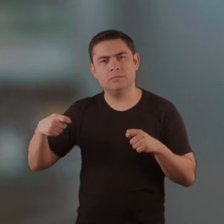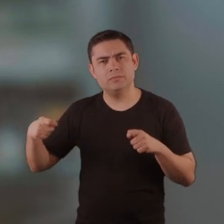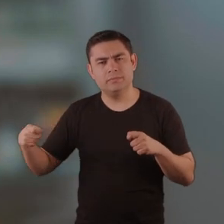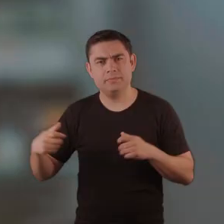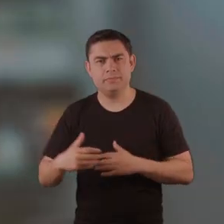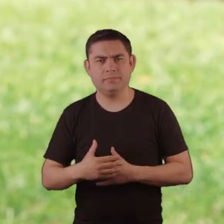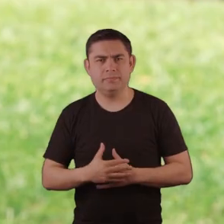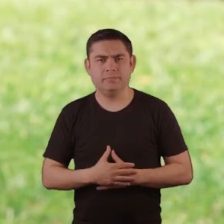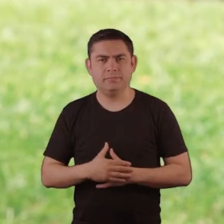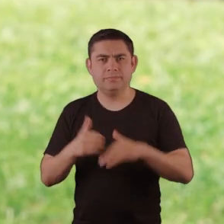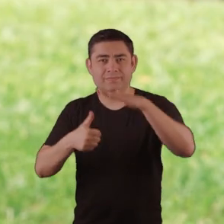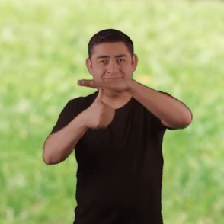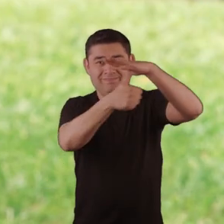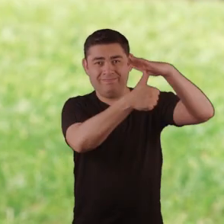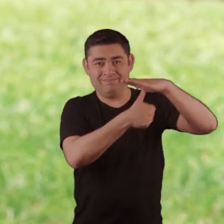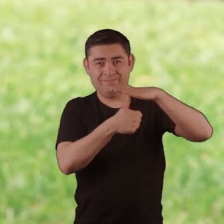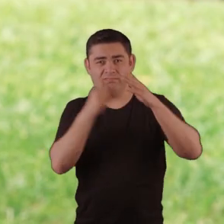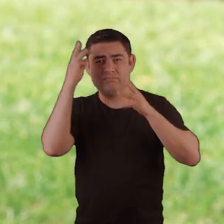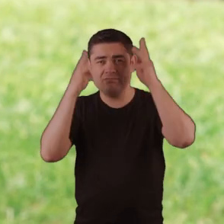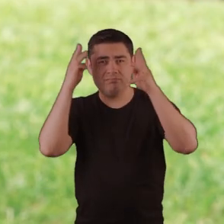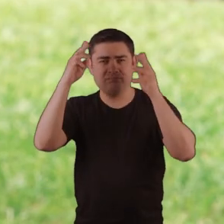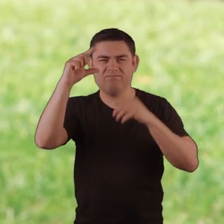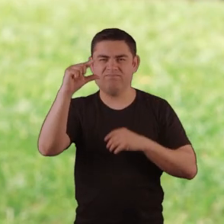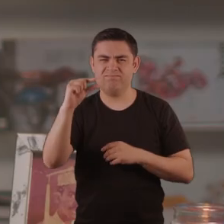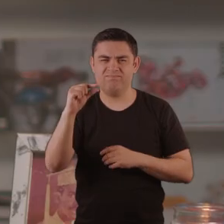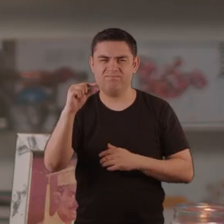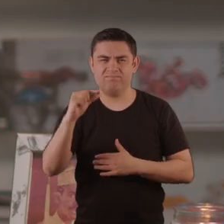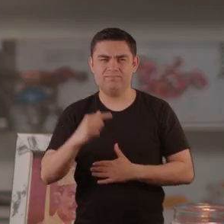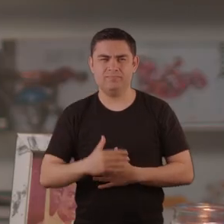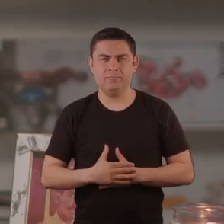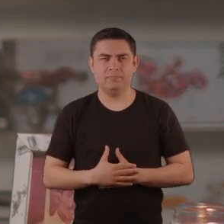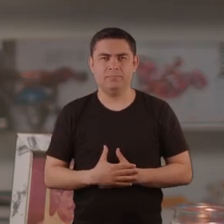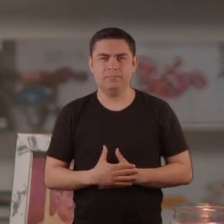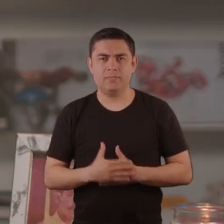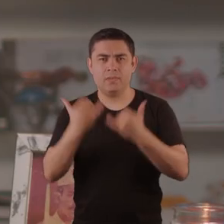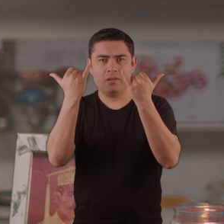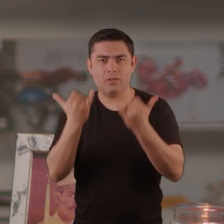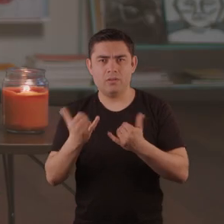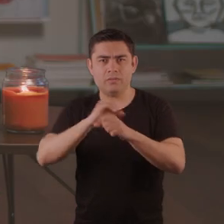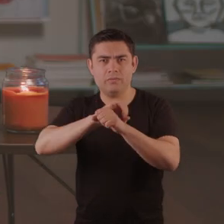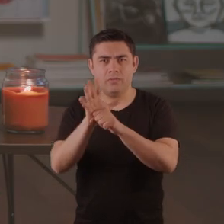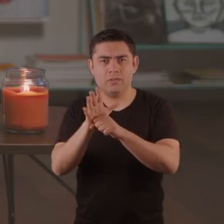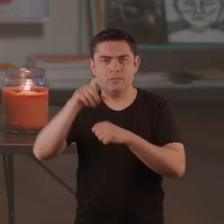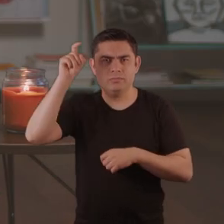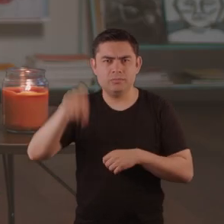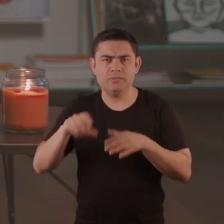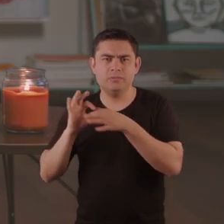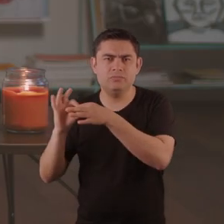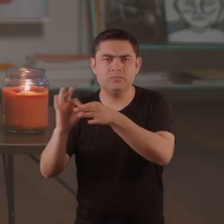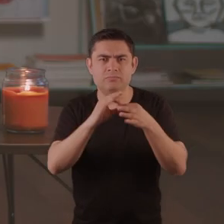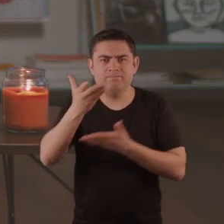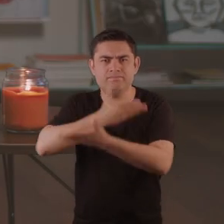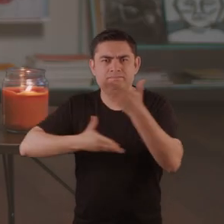los trámites. El poco interés de las autoridades. En esta época de pandemia es cuando debemos estar mucho más